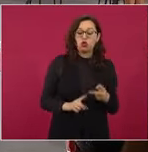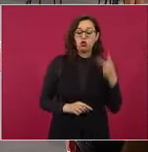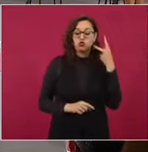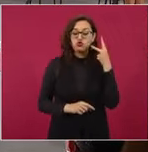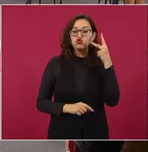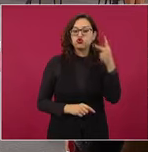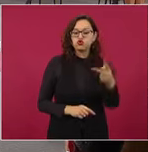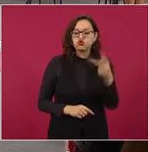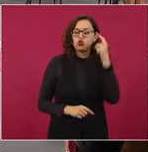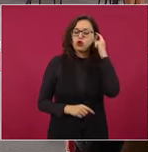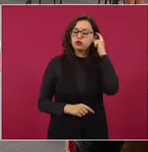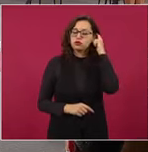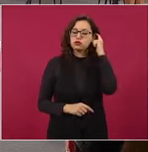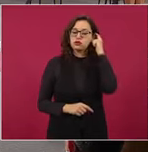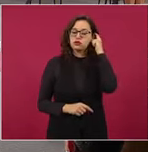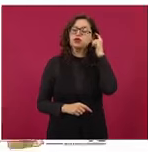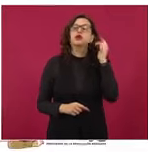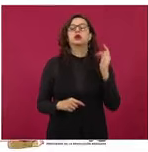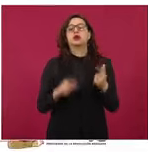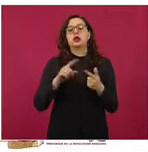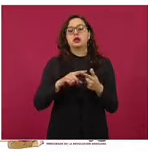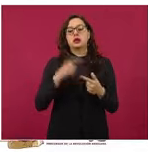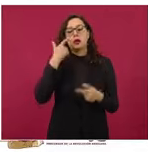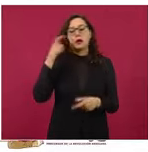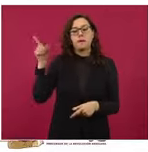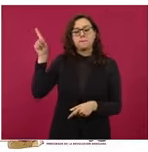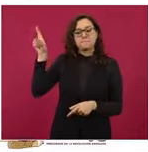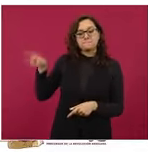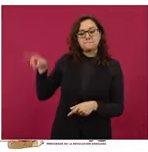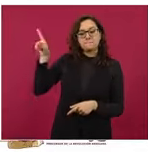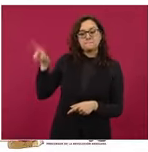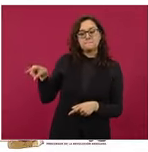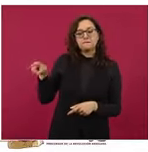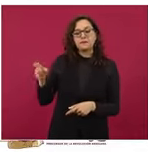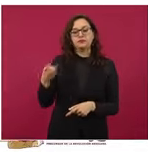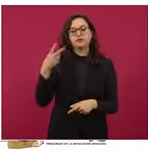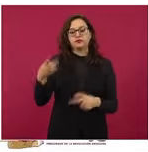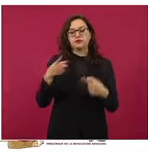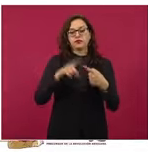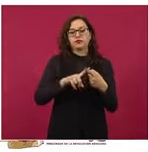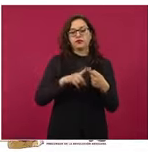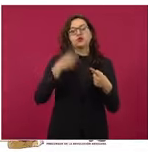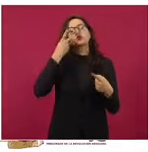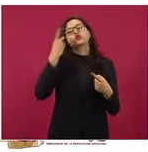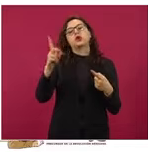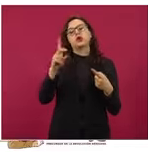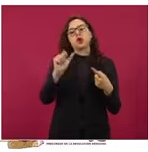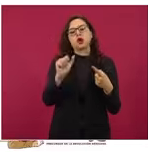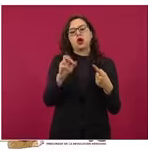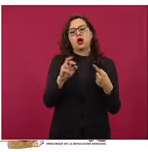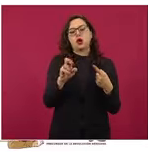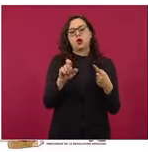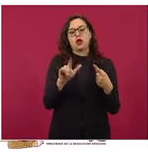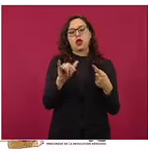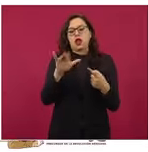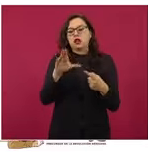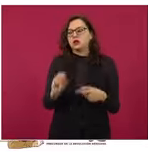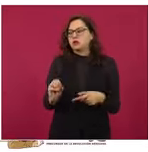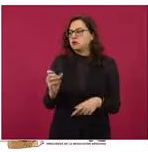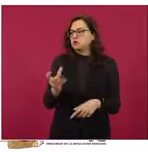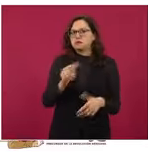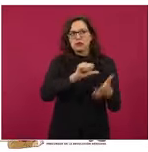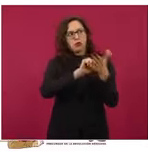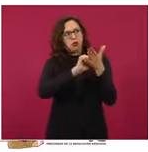Aurelio Enríquez Hernández Trejo, que acá don Aurelio no nos dejó colocar los sellos, piensa que con eso